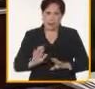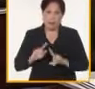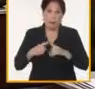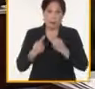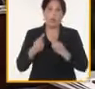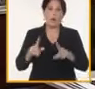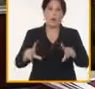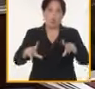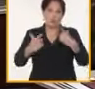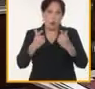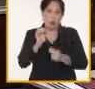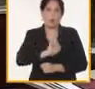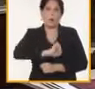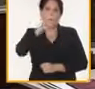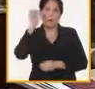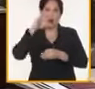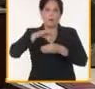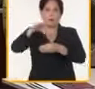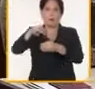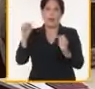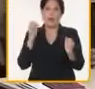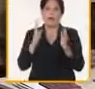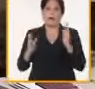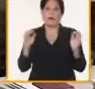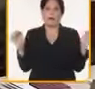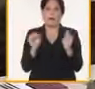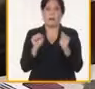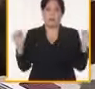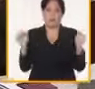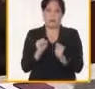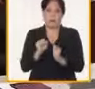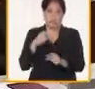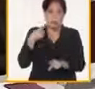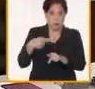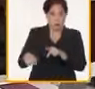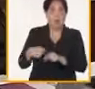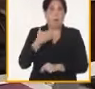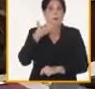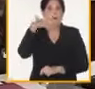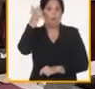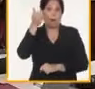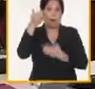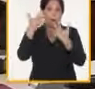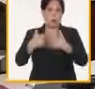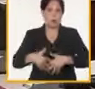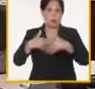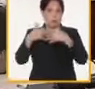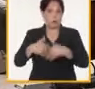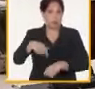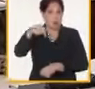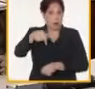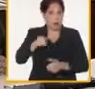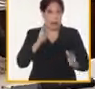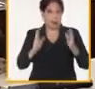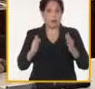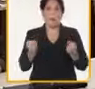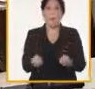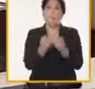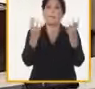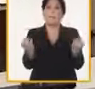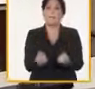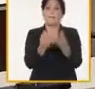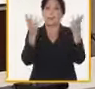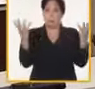cumplimiento a la campaña de siembra de frío de cultivos varios y marcha de forma favorable la actual campaña de primavera,